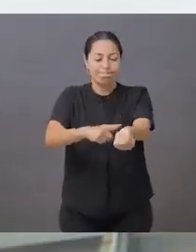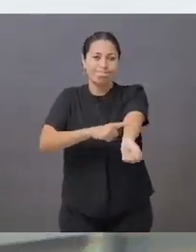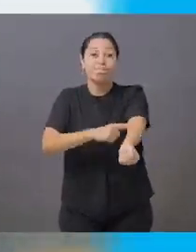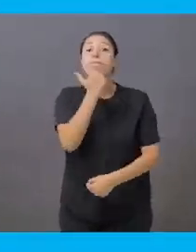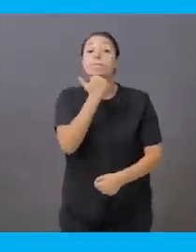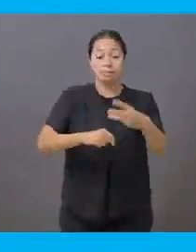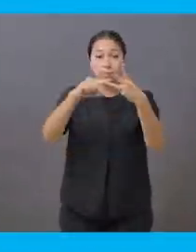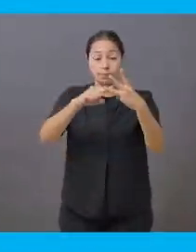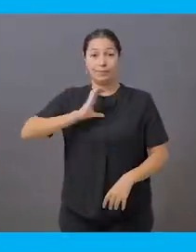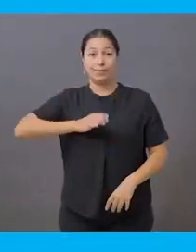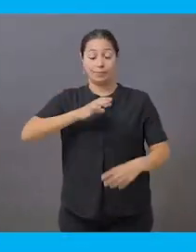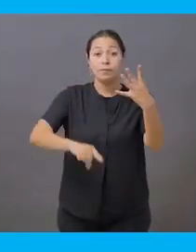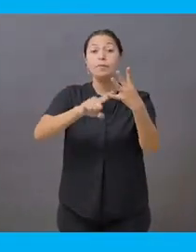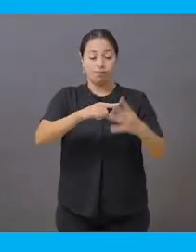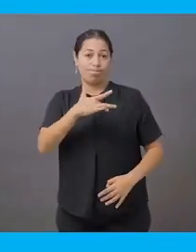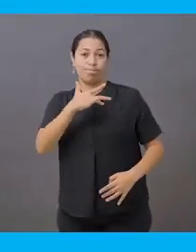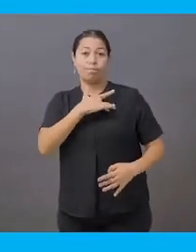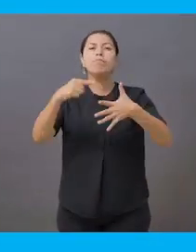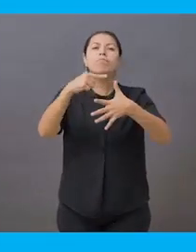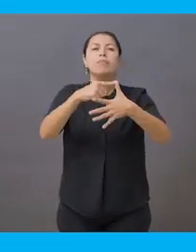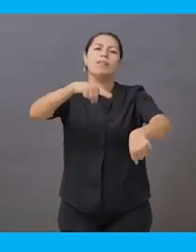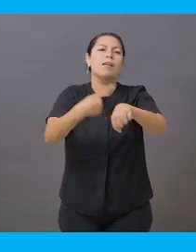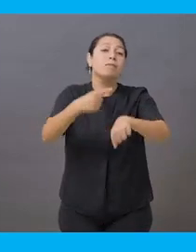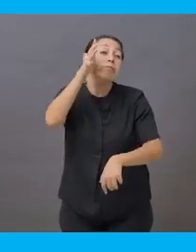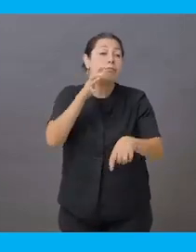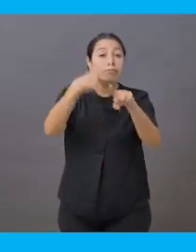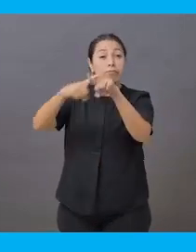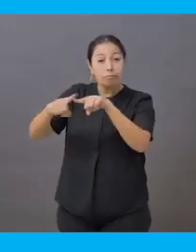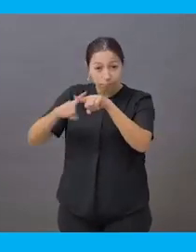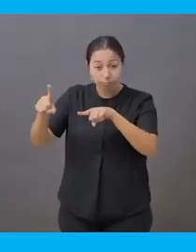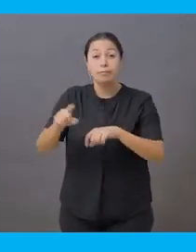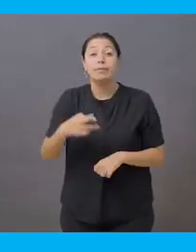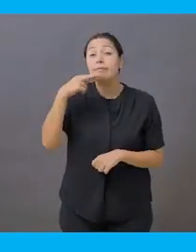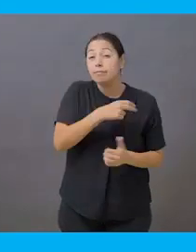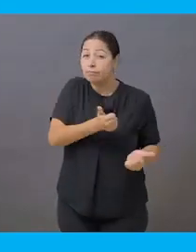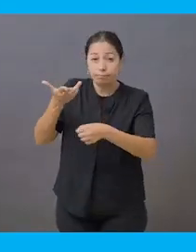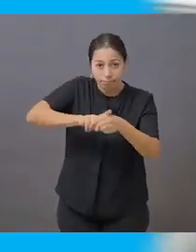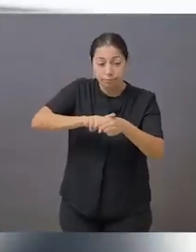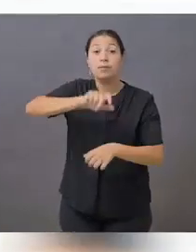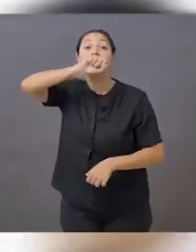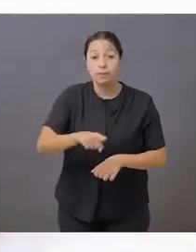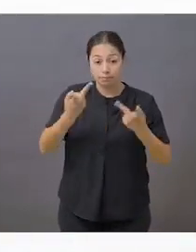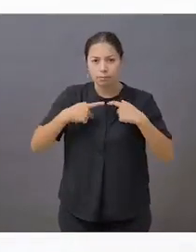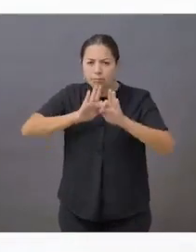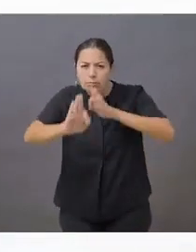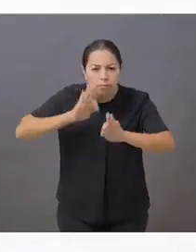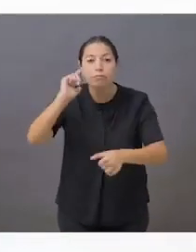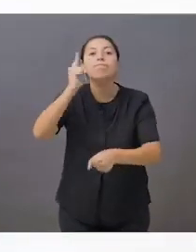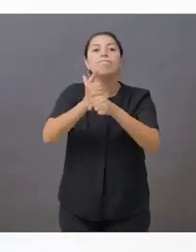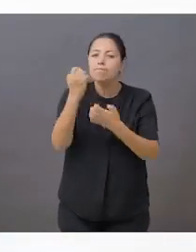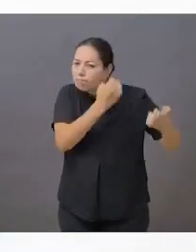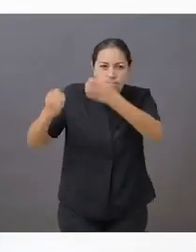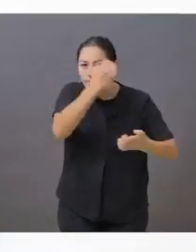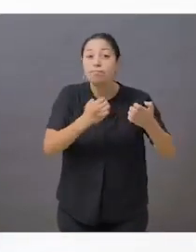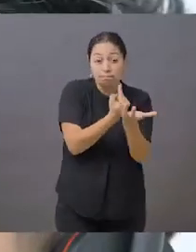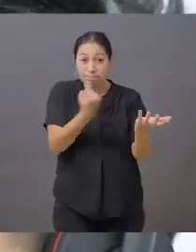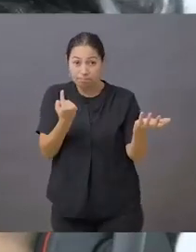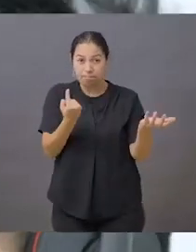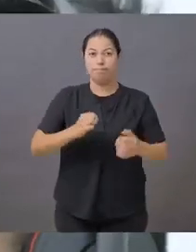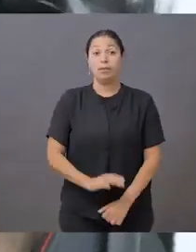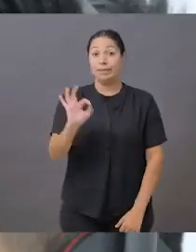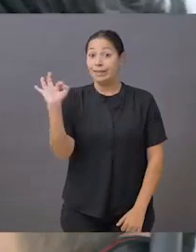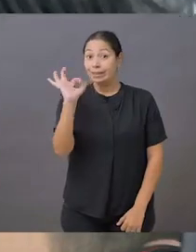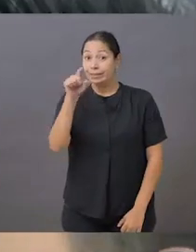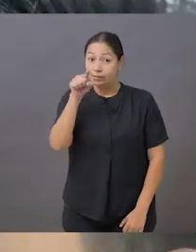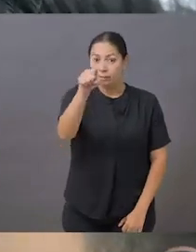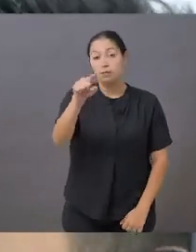expedientes de embarazo, diabetes, hipertensión, cáncer y otras enfermedades de alto riesgo, para invitarlos a aislarse de manera urgente.